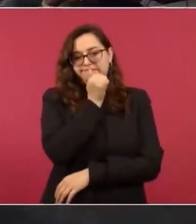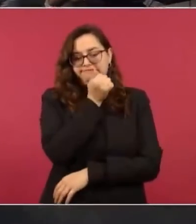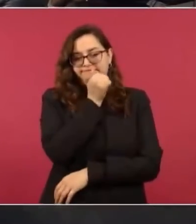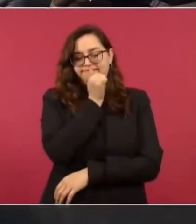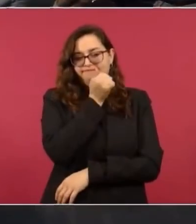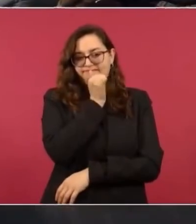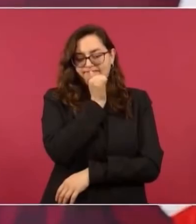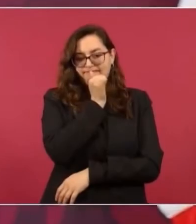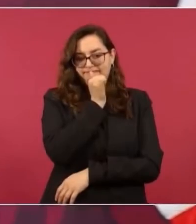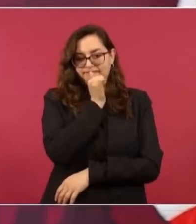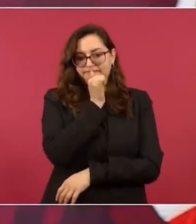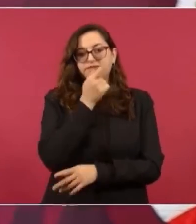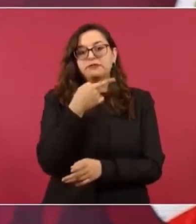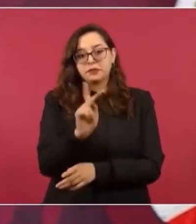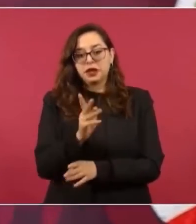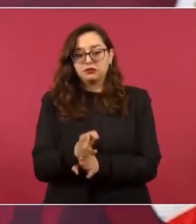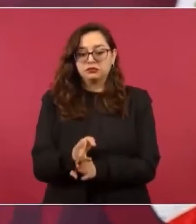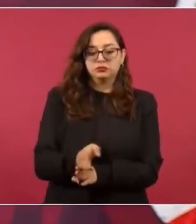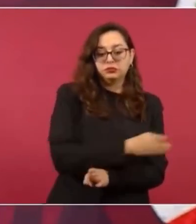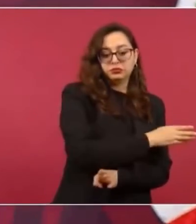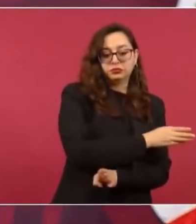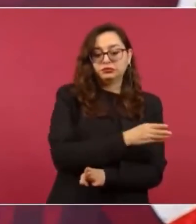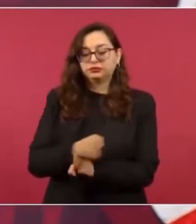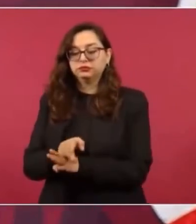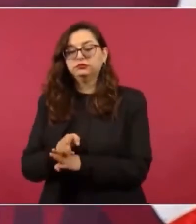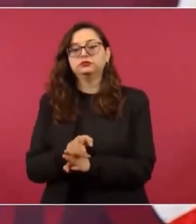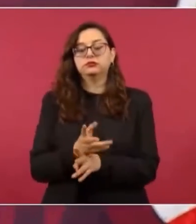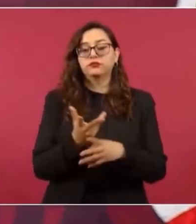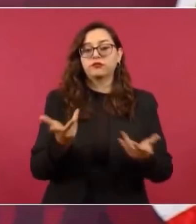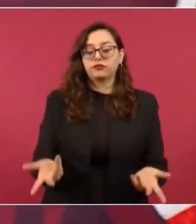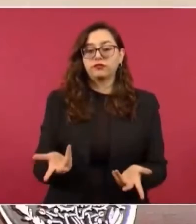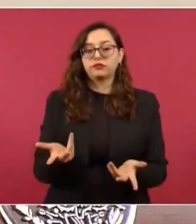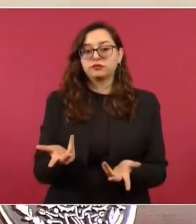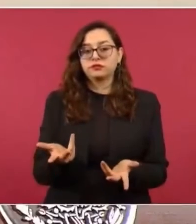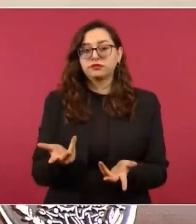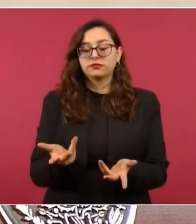en este tiempo de espera, pues no hay